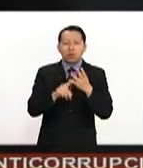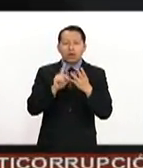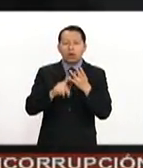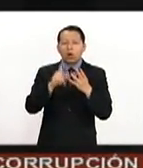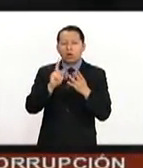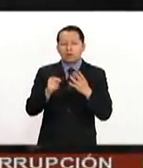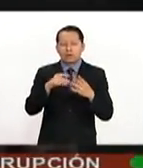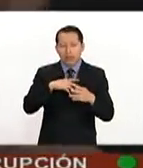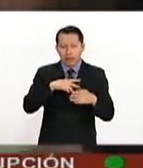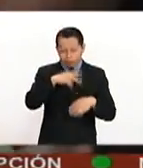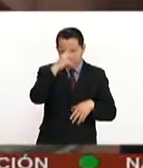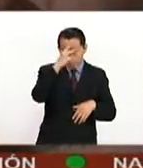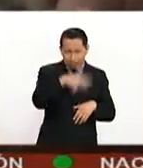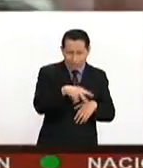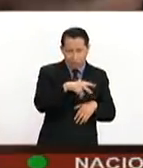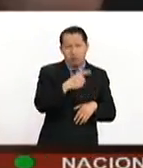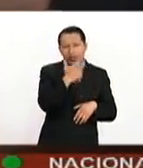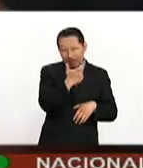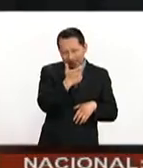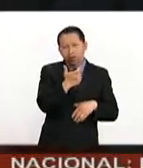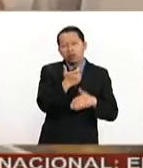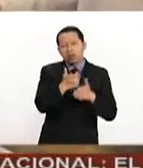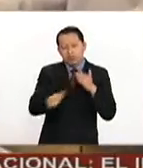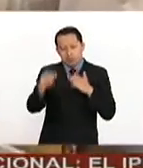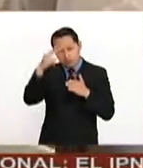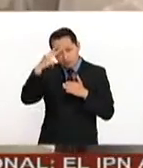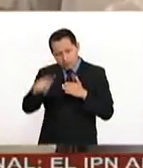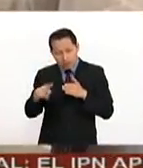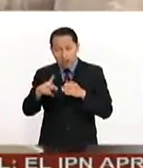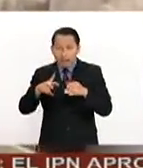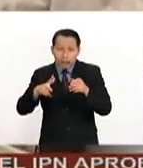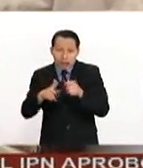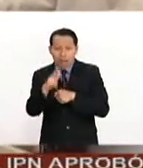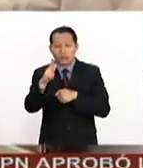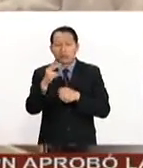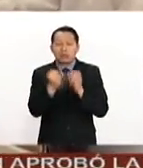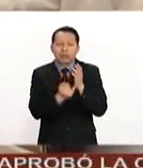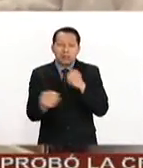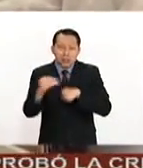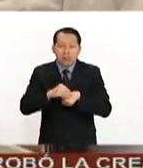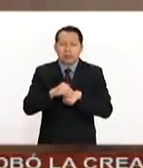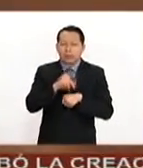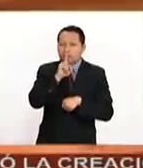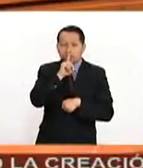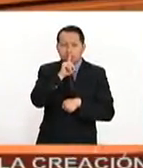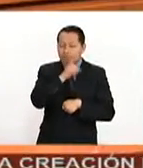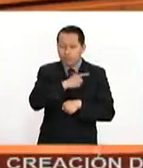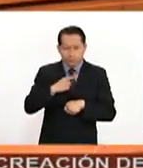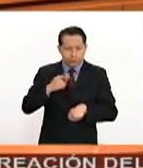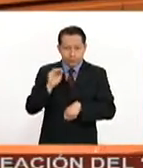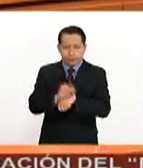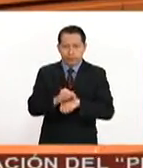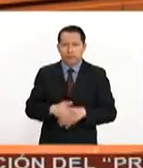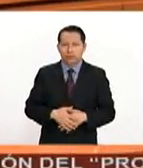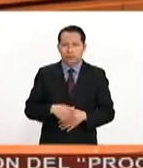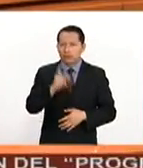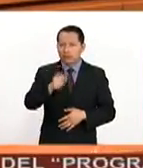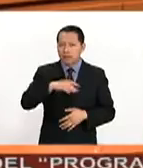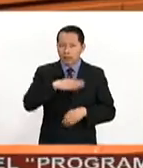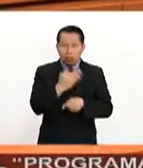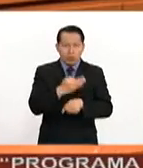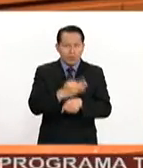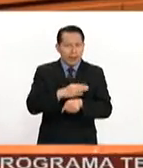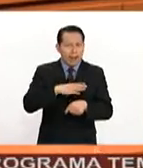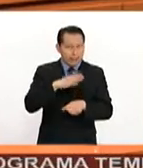remesas que envían los mexicanos para que no sean interrumpidas o grabadas con algún tipo de impuesto. Las remesas que hoy representan un